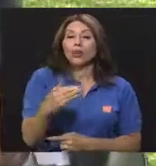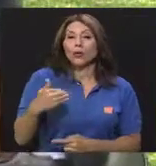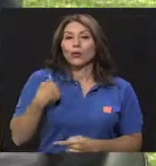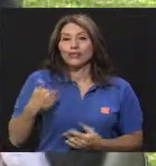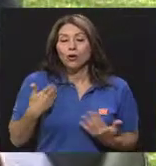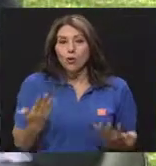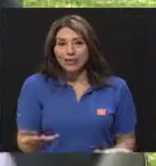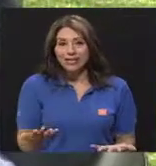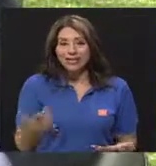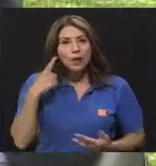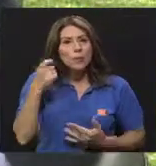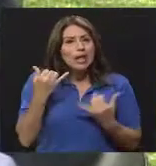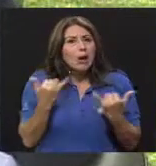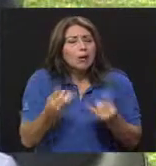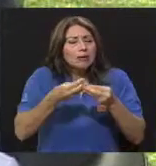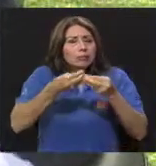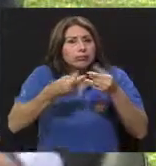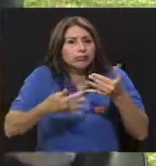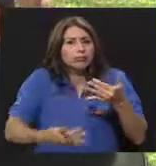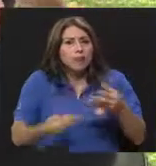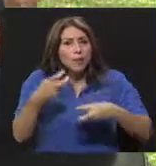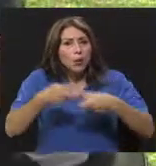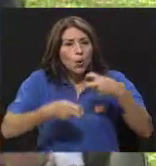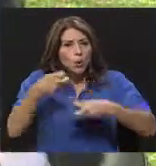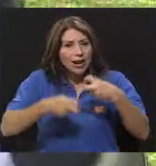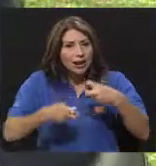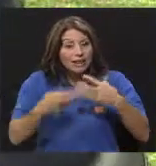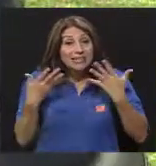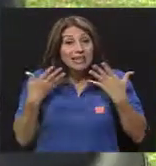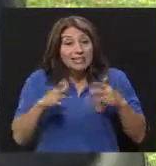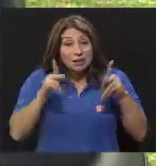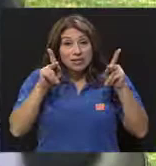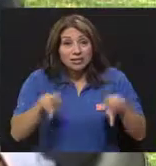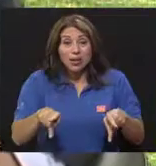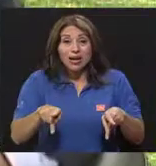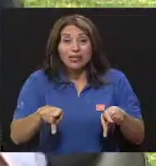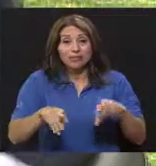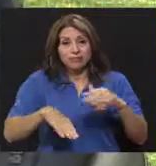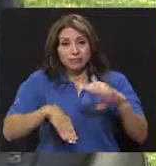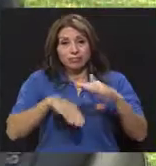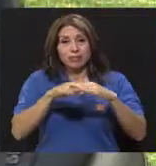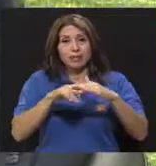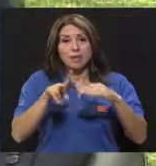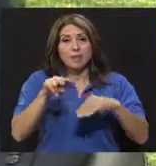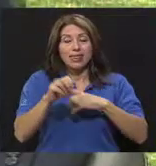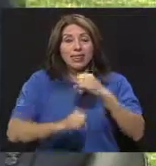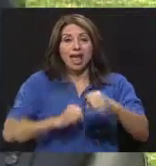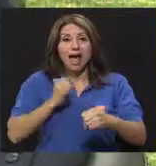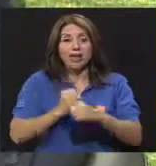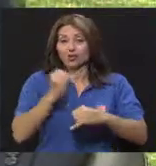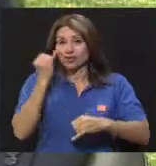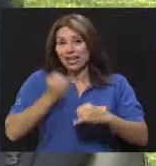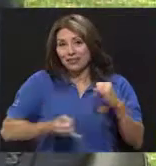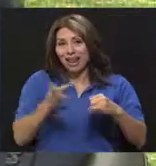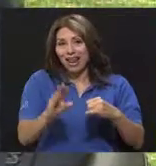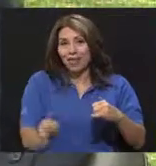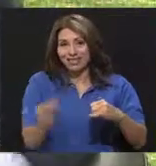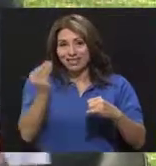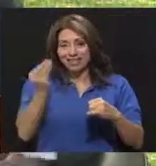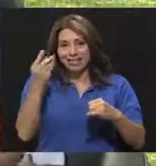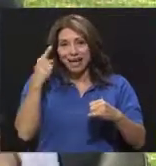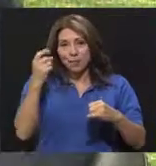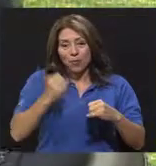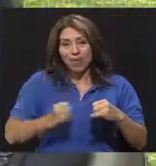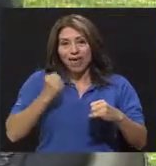Porque están los problemas acumulados que se han dado. Que ya trascienden la edad de la adolescencia, que es los 20 años. Donde para nosotros termina la